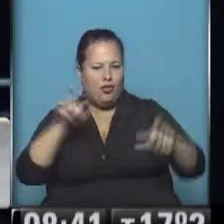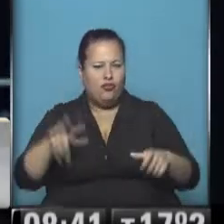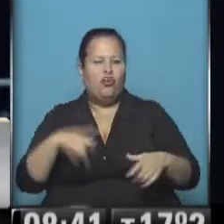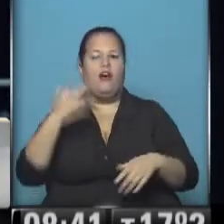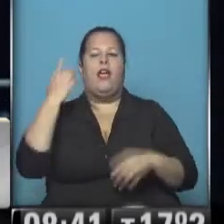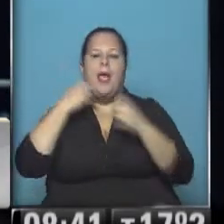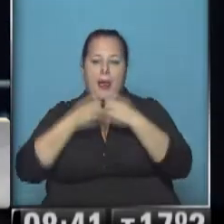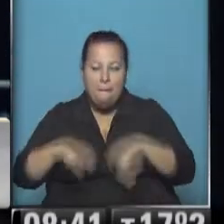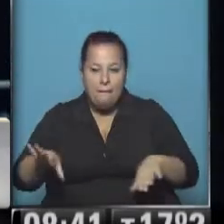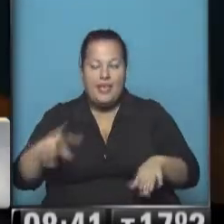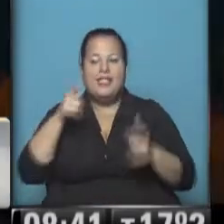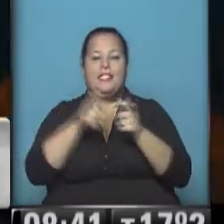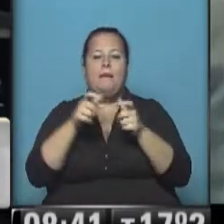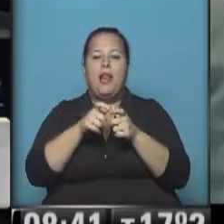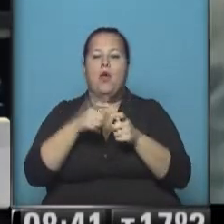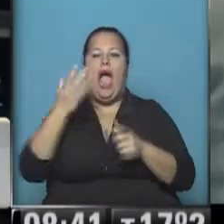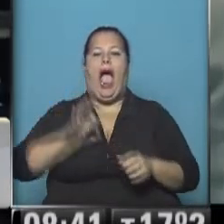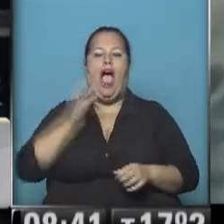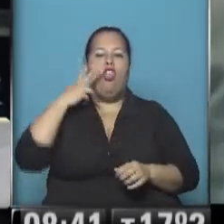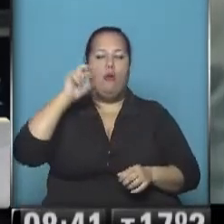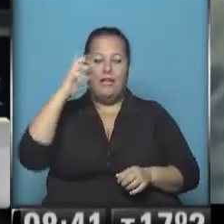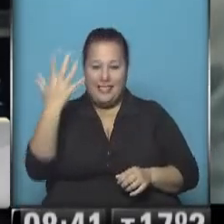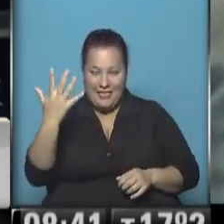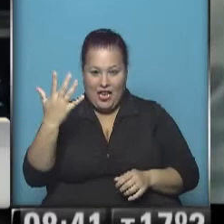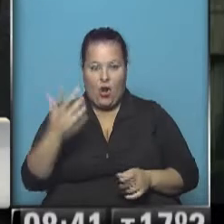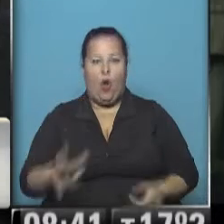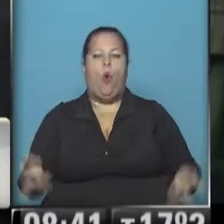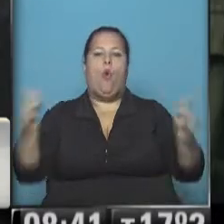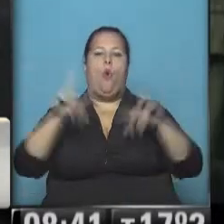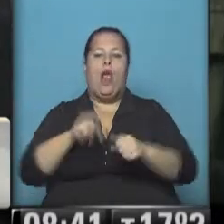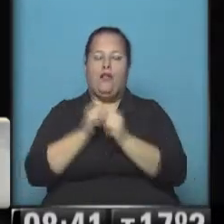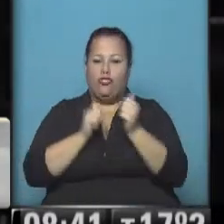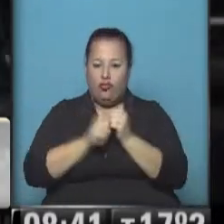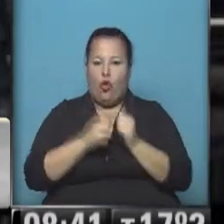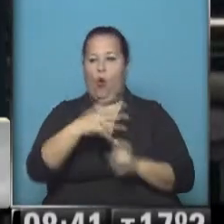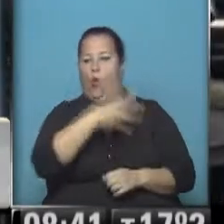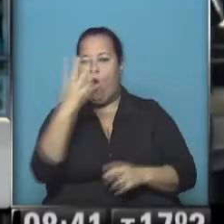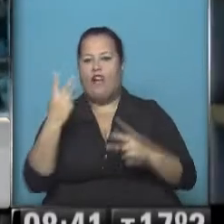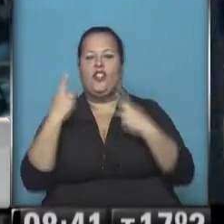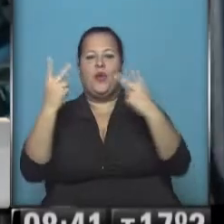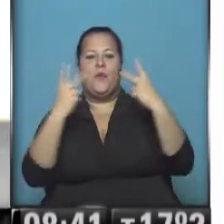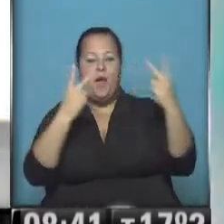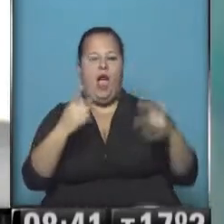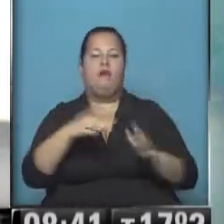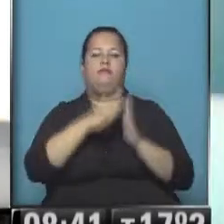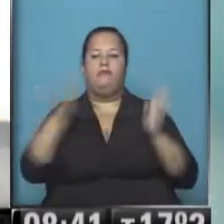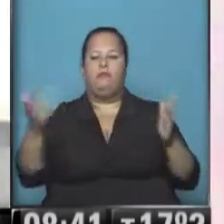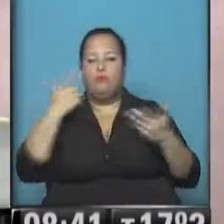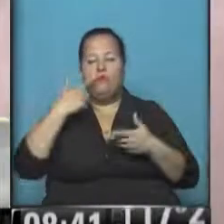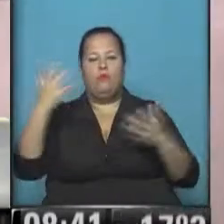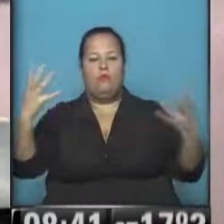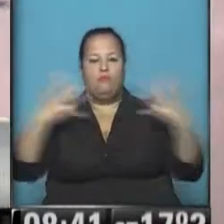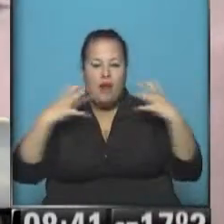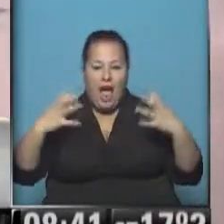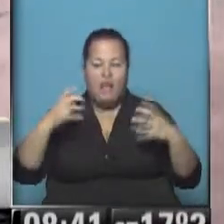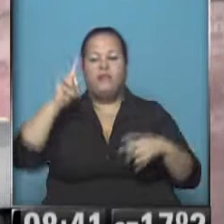se inició esta saga en el año 2005. Se reinicia la historia de los cuatro viajeros que, luego de una sobreposición radiactiva,